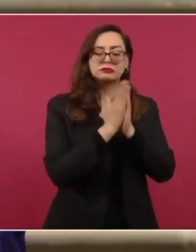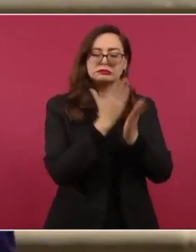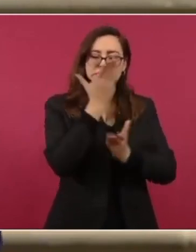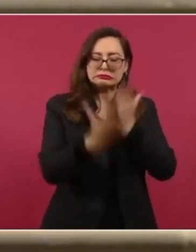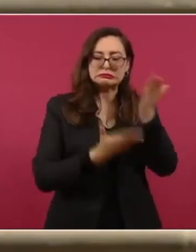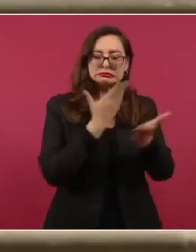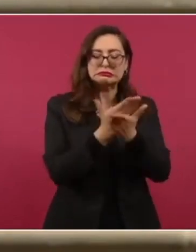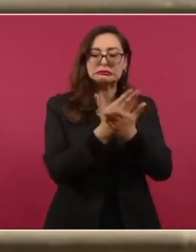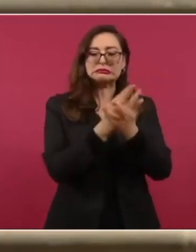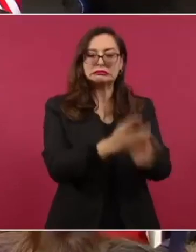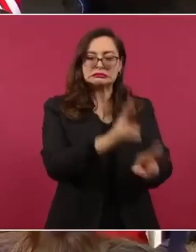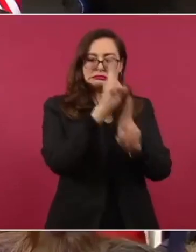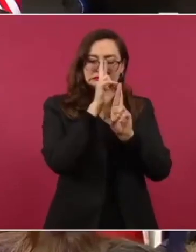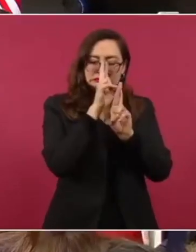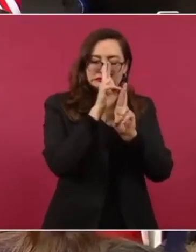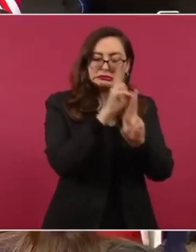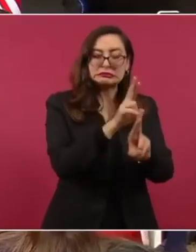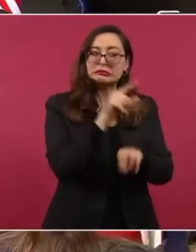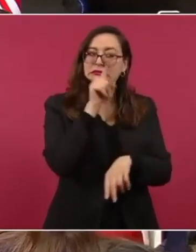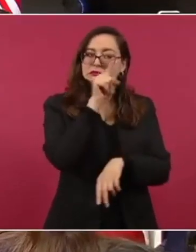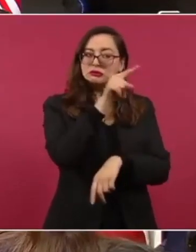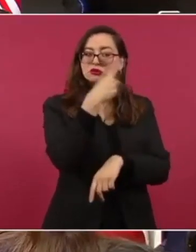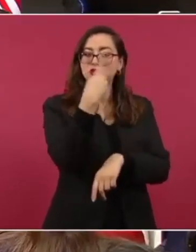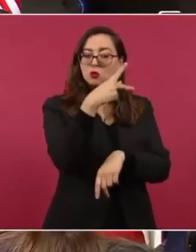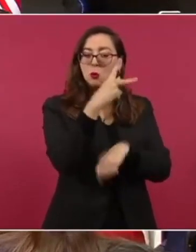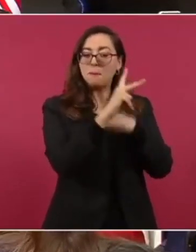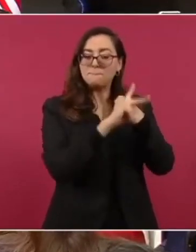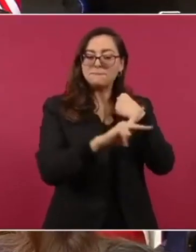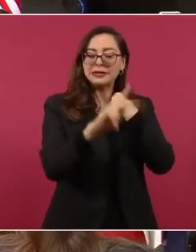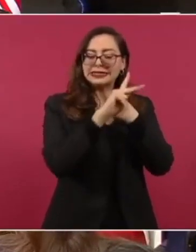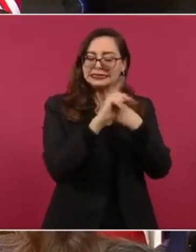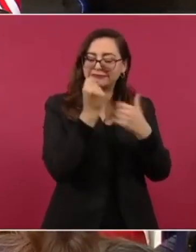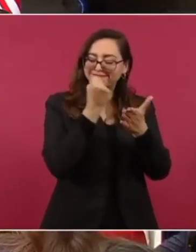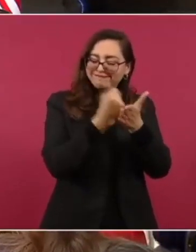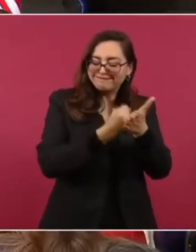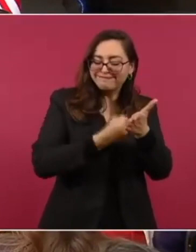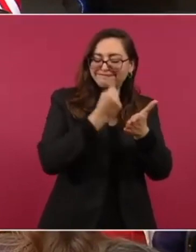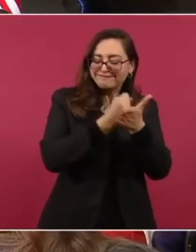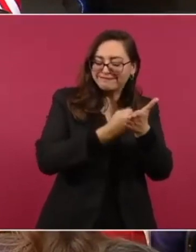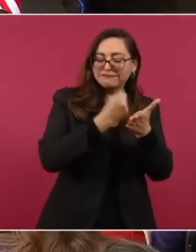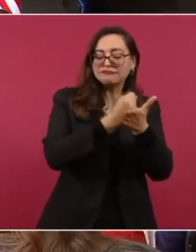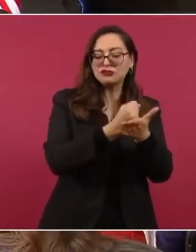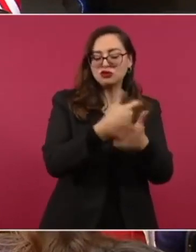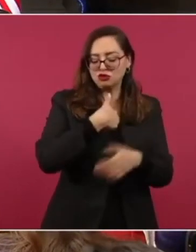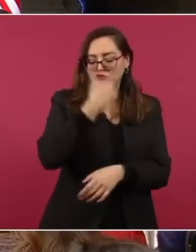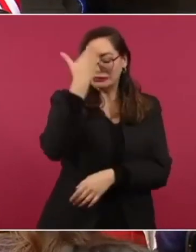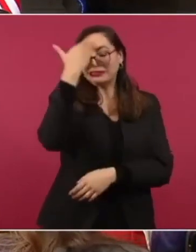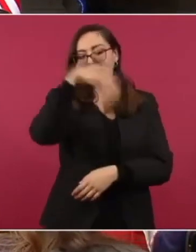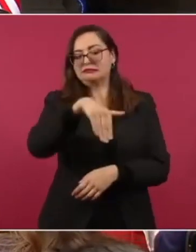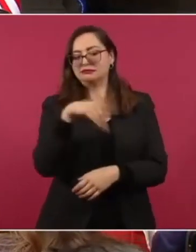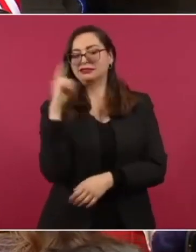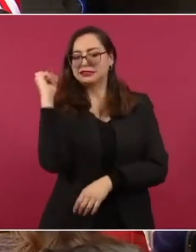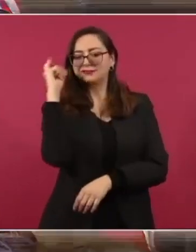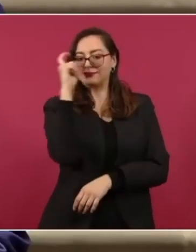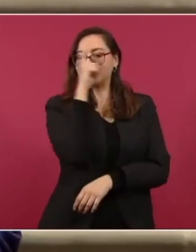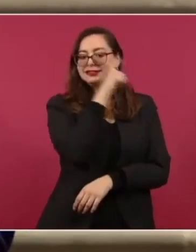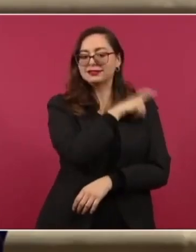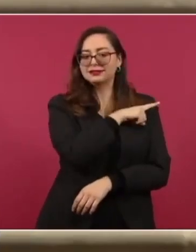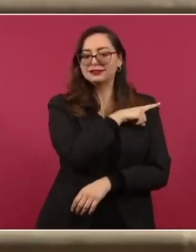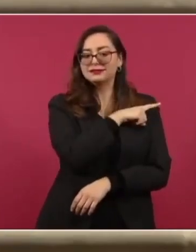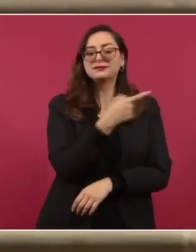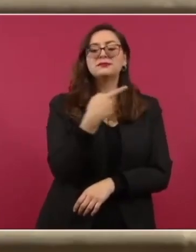no es un asunto sencillo, pero